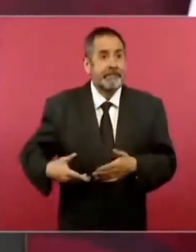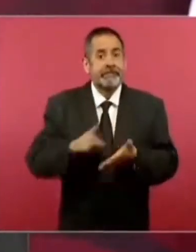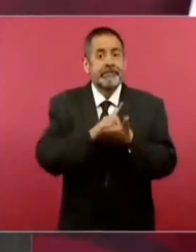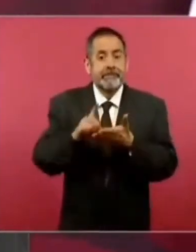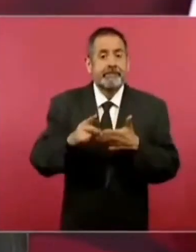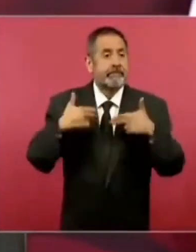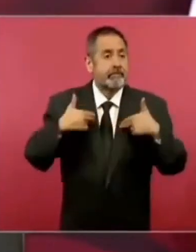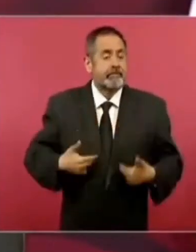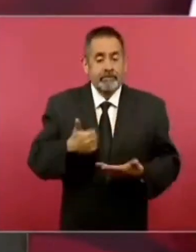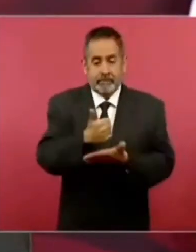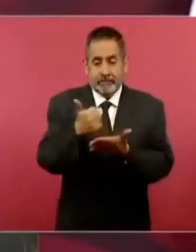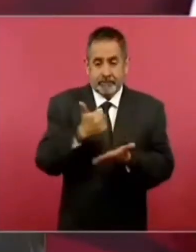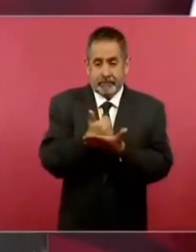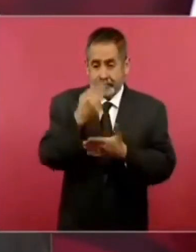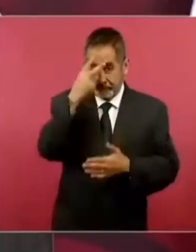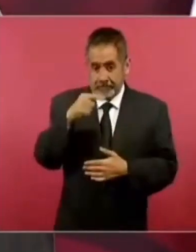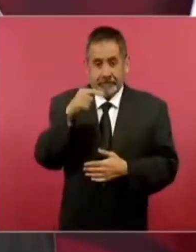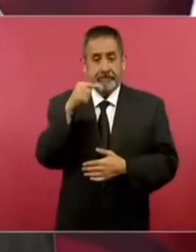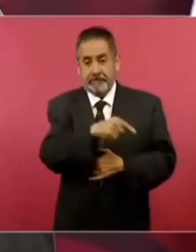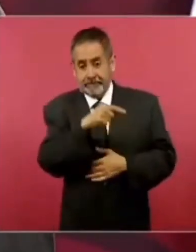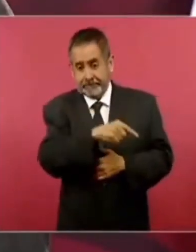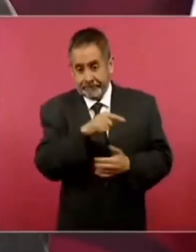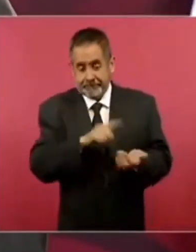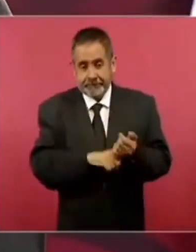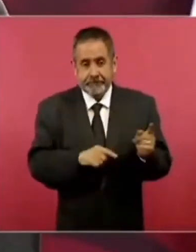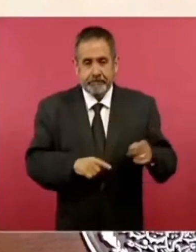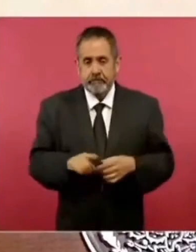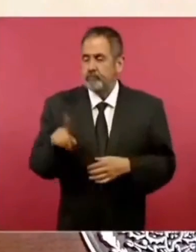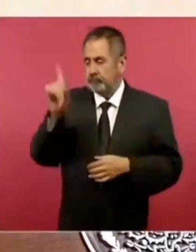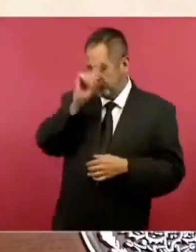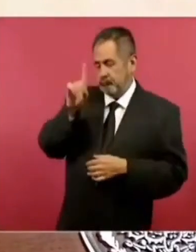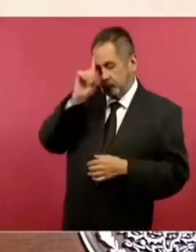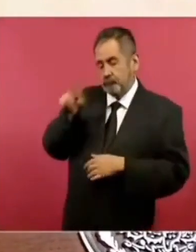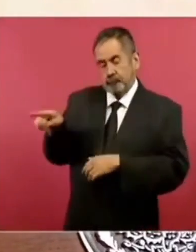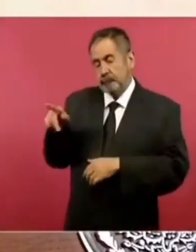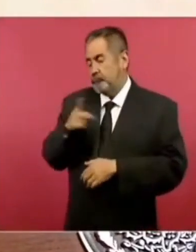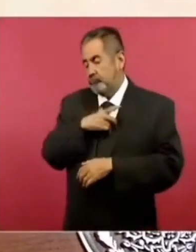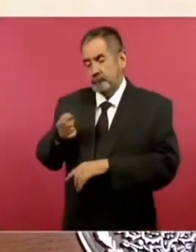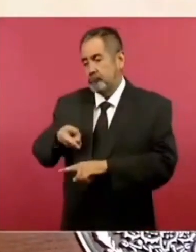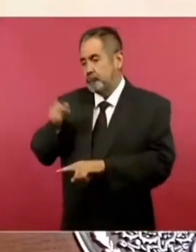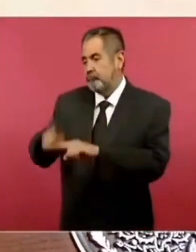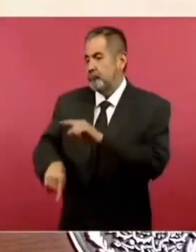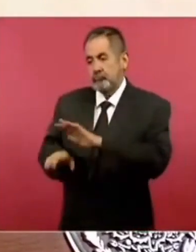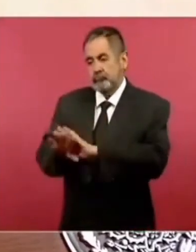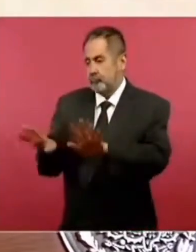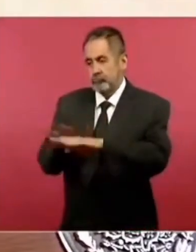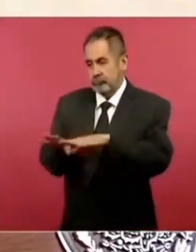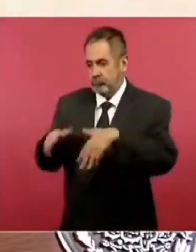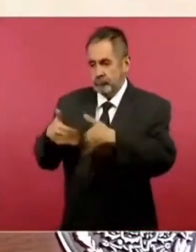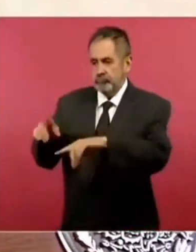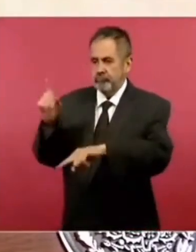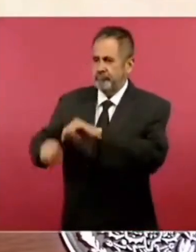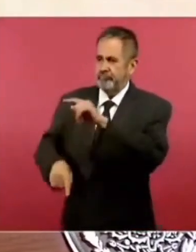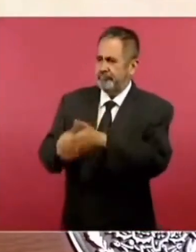en la ciudad de México era que debían debían desalojarnos